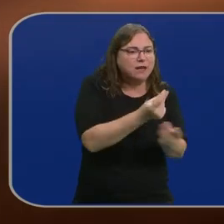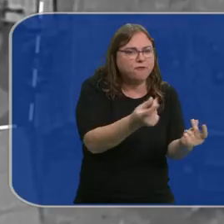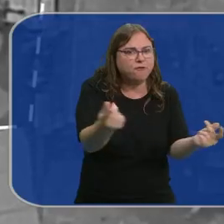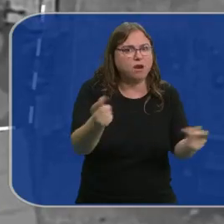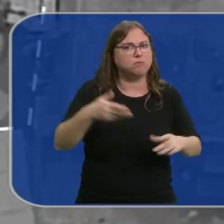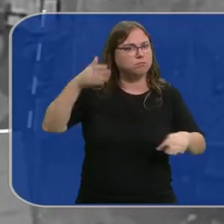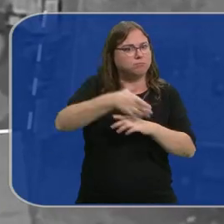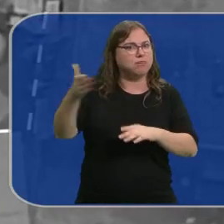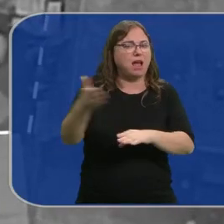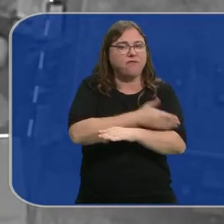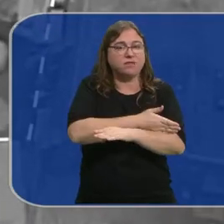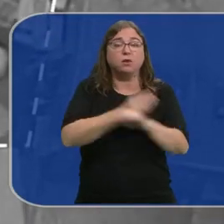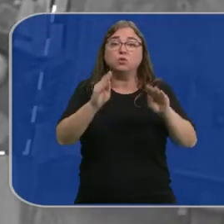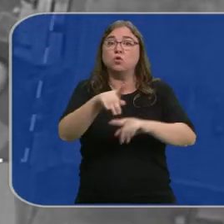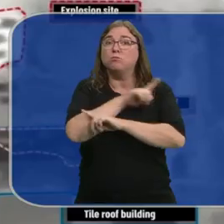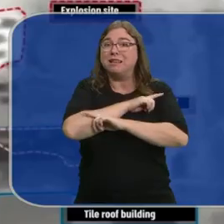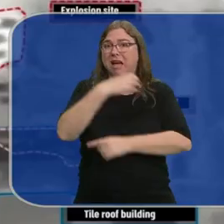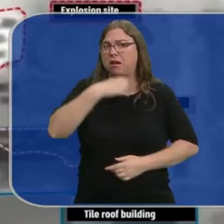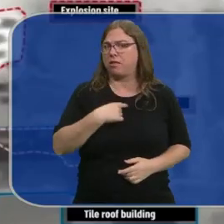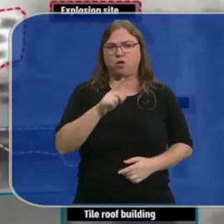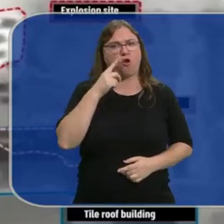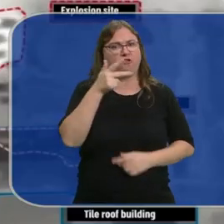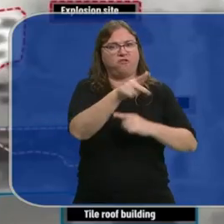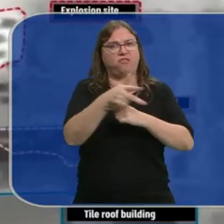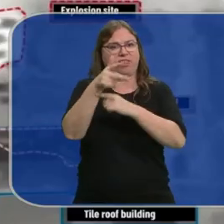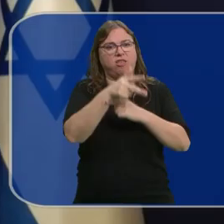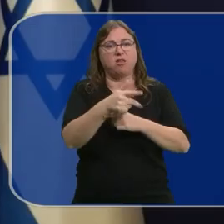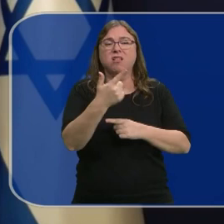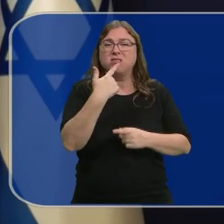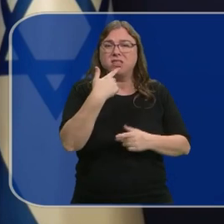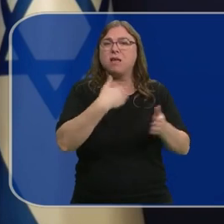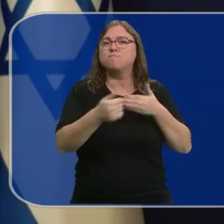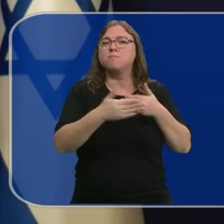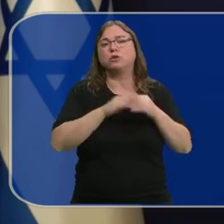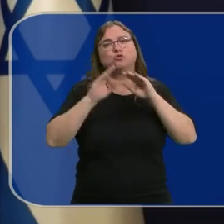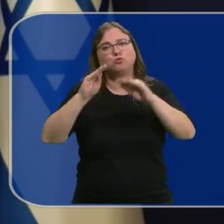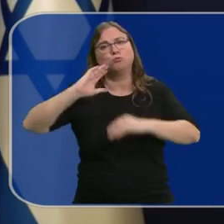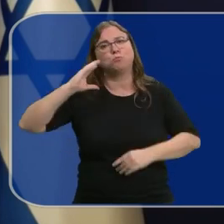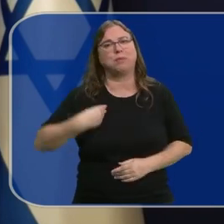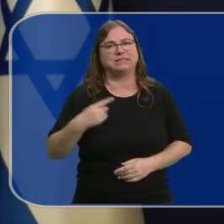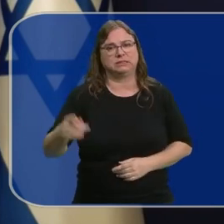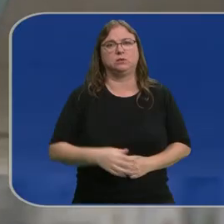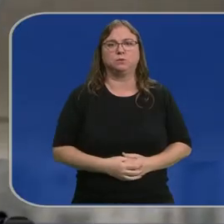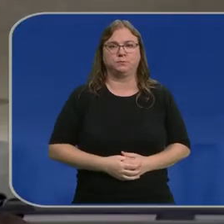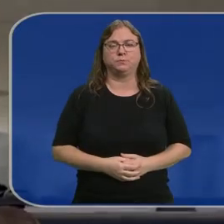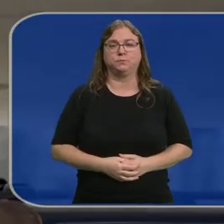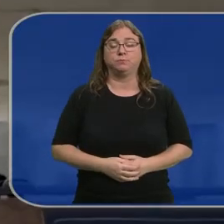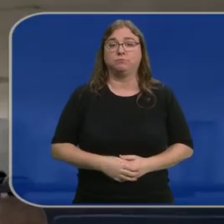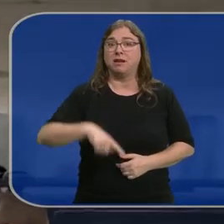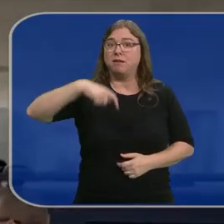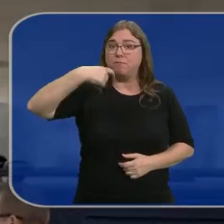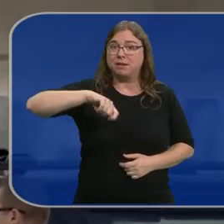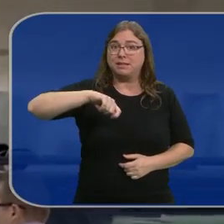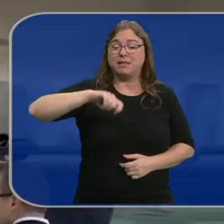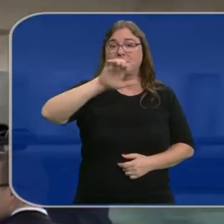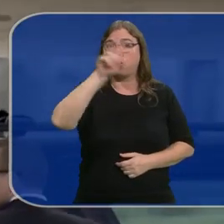atacarlo. Las fuerzas armadas de Israel lo desmienten con este vídeo y apuntan a los milicianos palestinos. El presidente